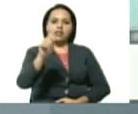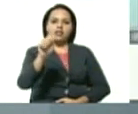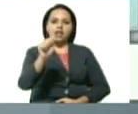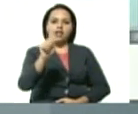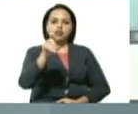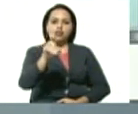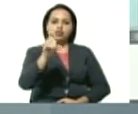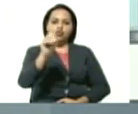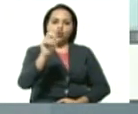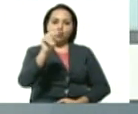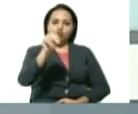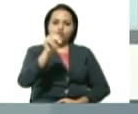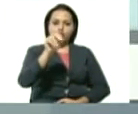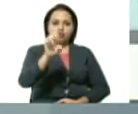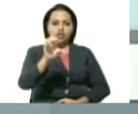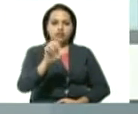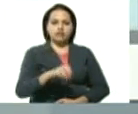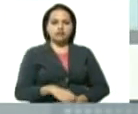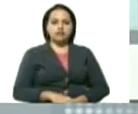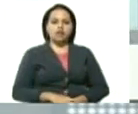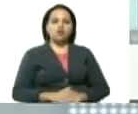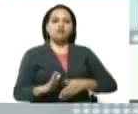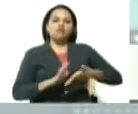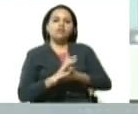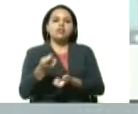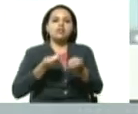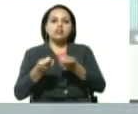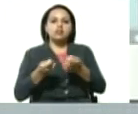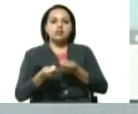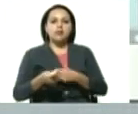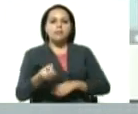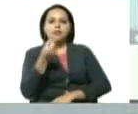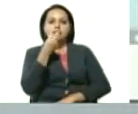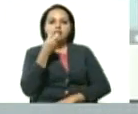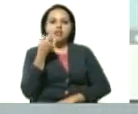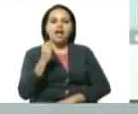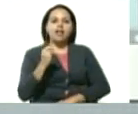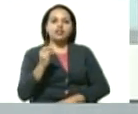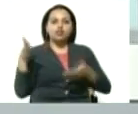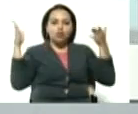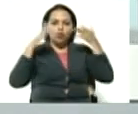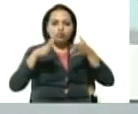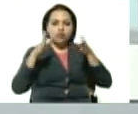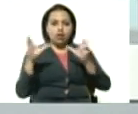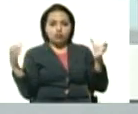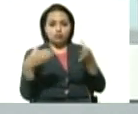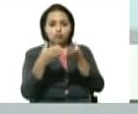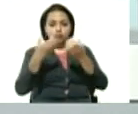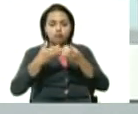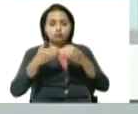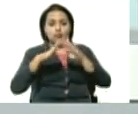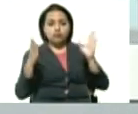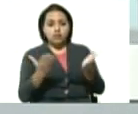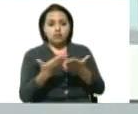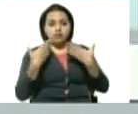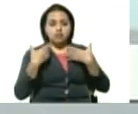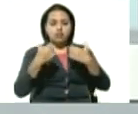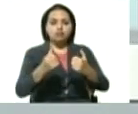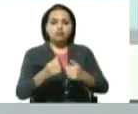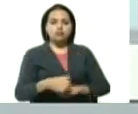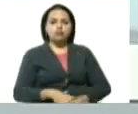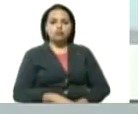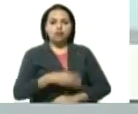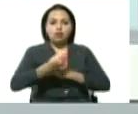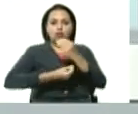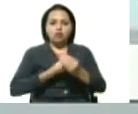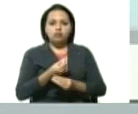comentario sobre el tema de los tratamientos de esta medicina que ha recomendado la OMS como vamos a hacer para